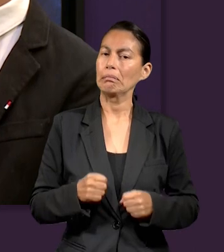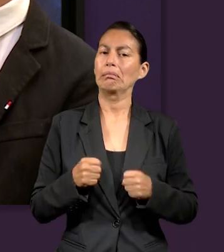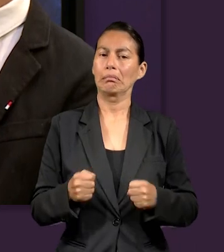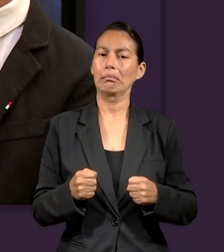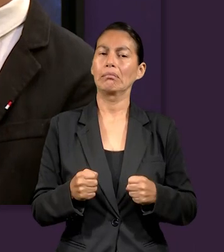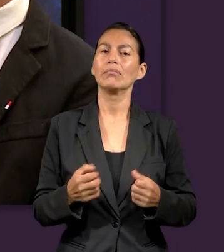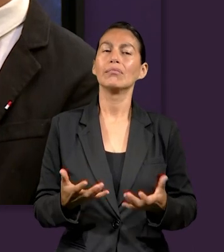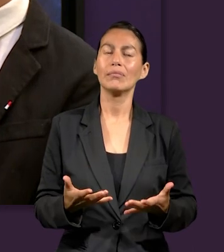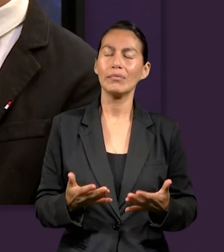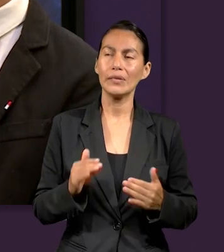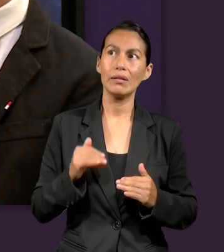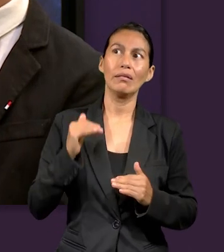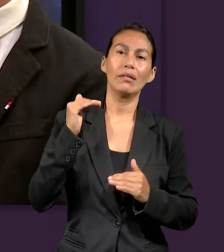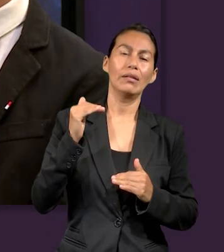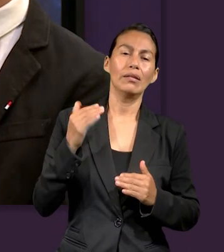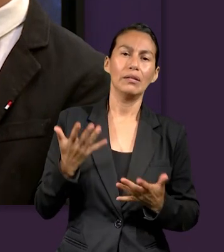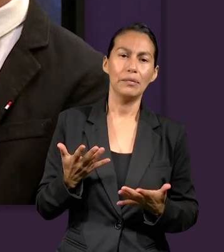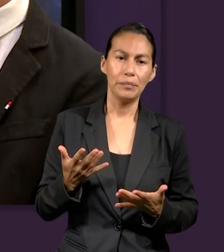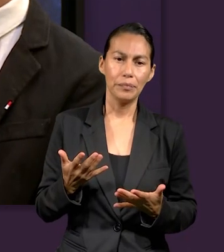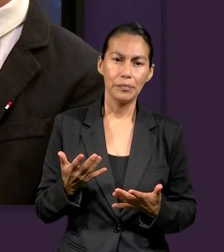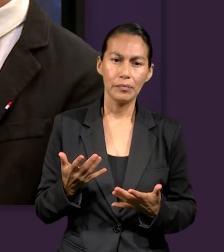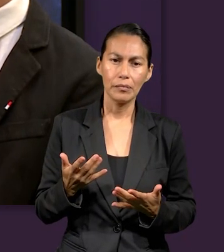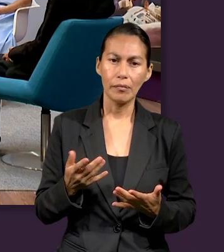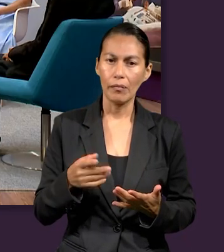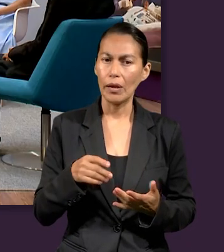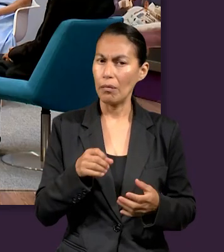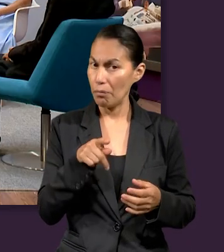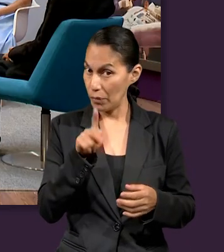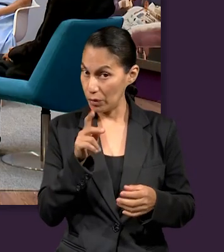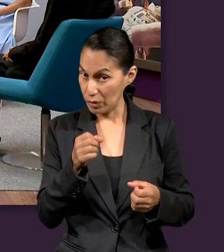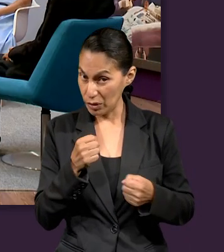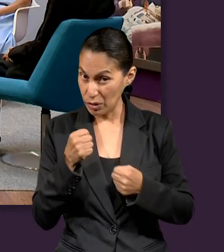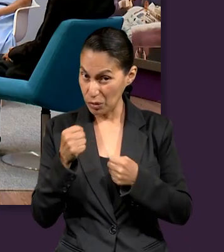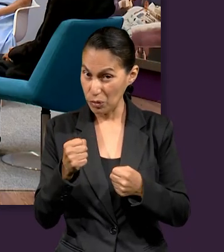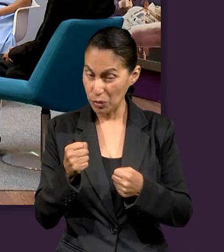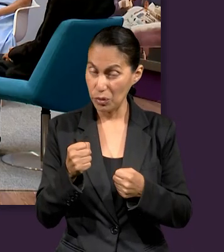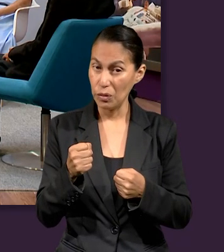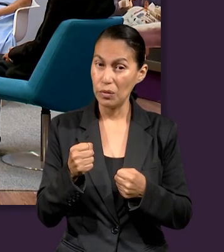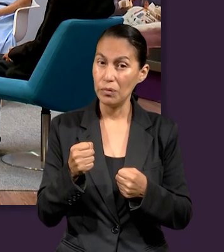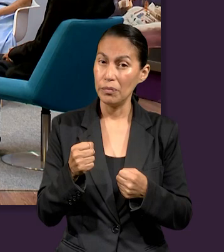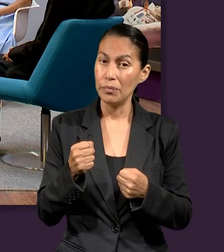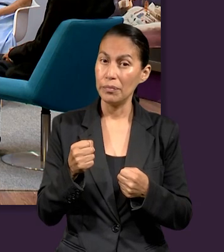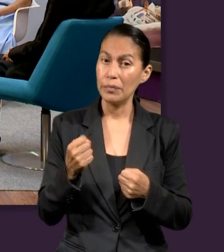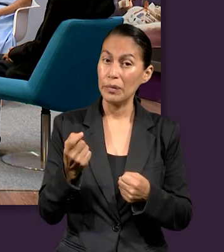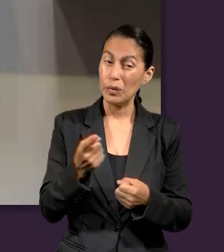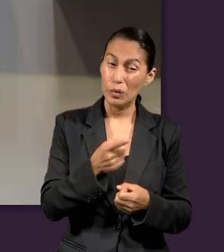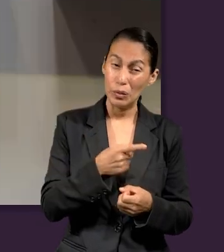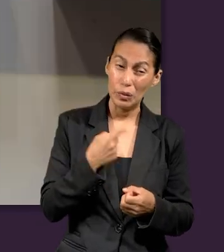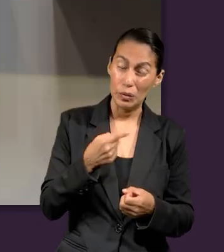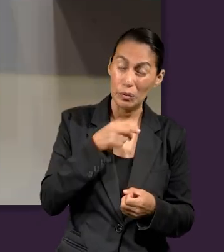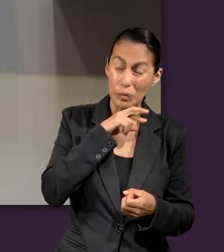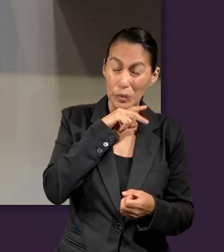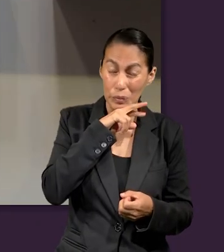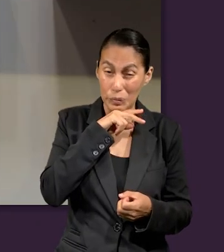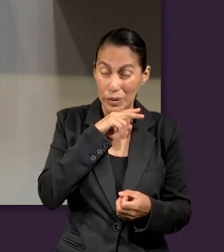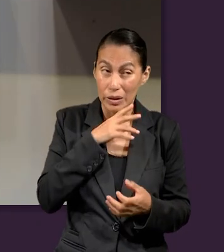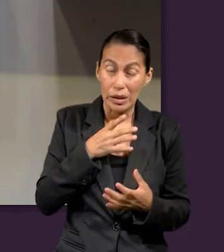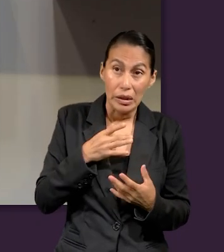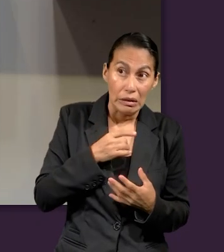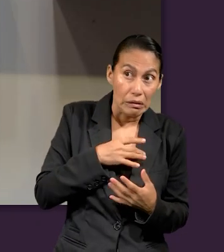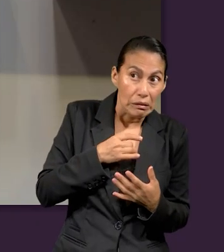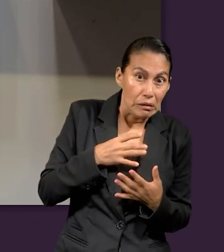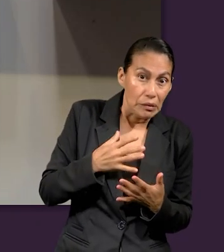Como que impone, ¿no? Es una escena que sin duda alguna nos traería un poquito de